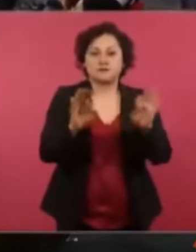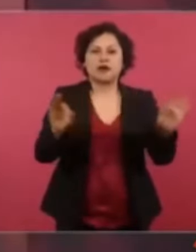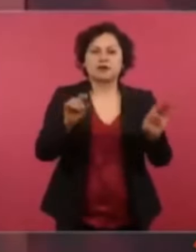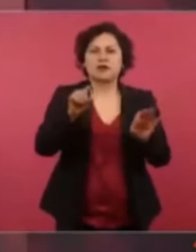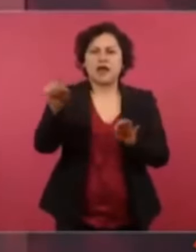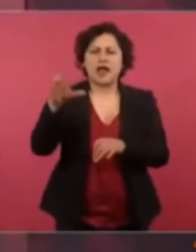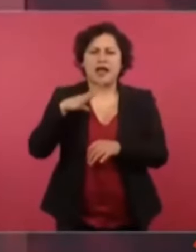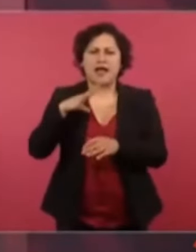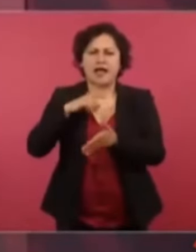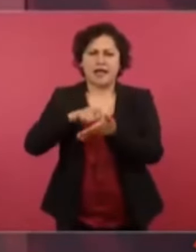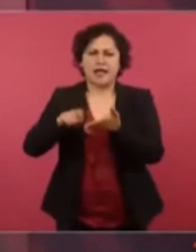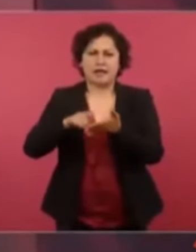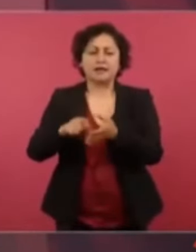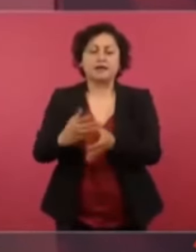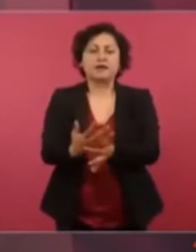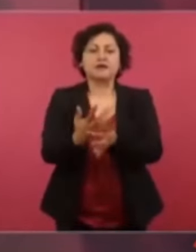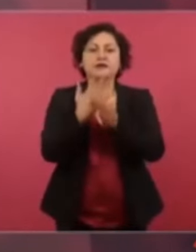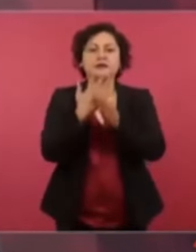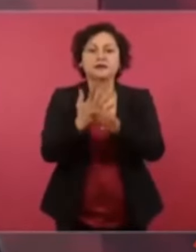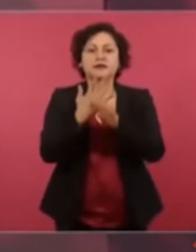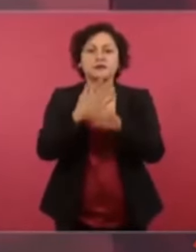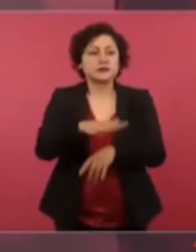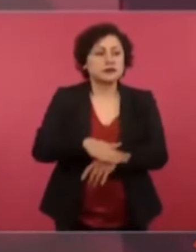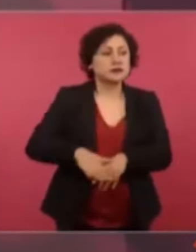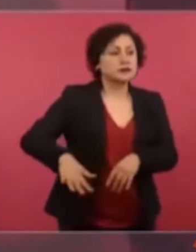entonces eso nos ha ayudado con Gracias.